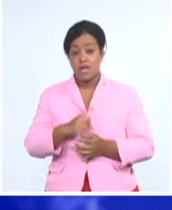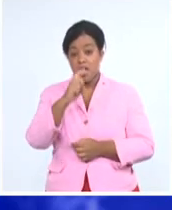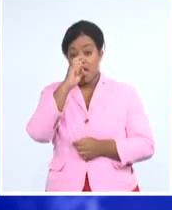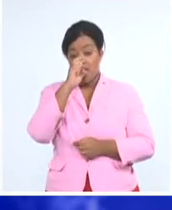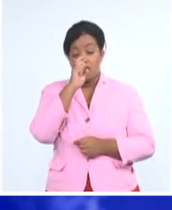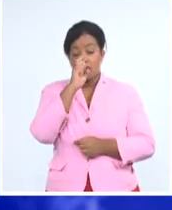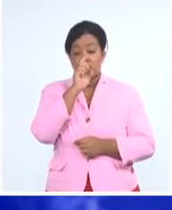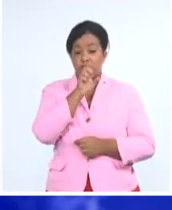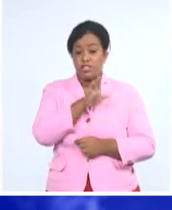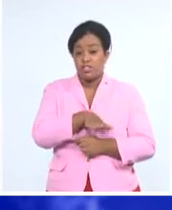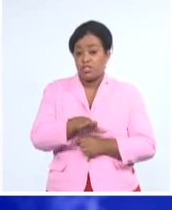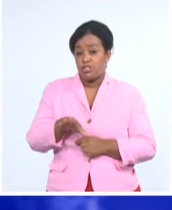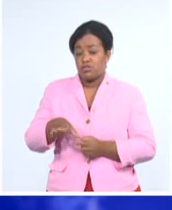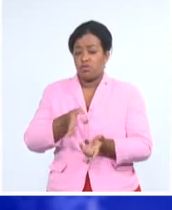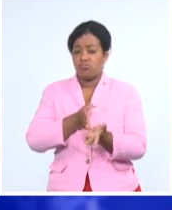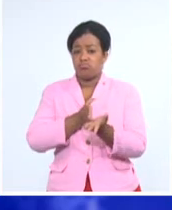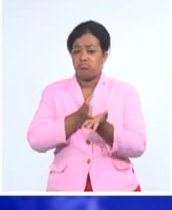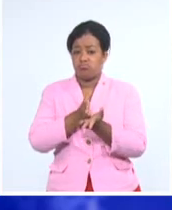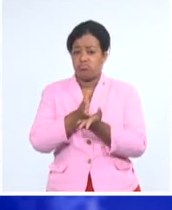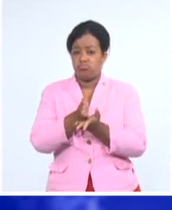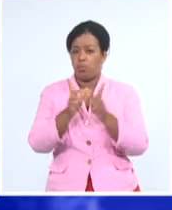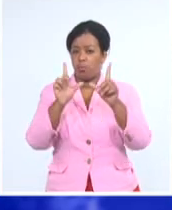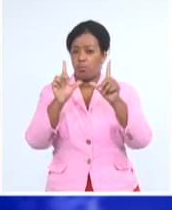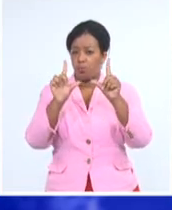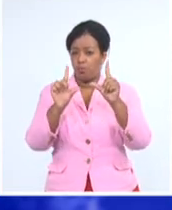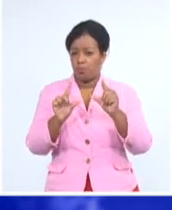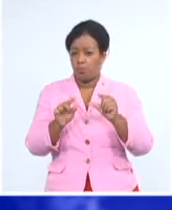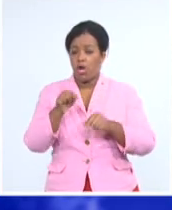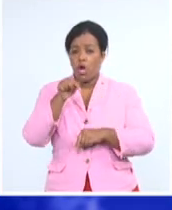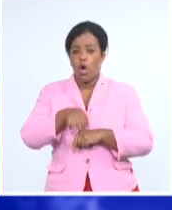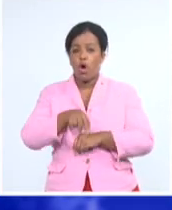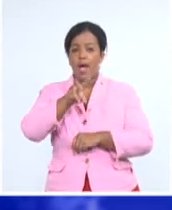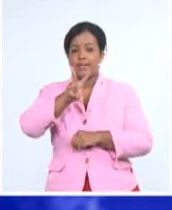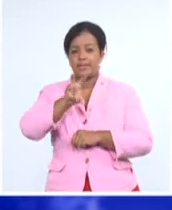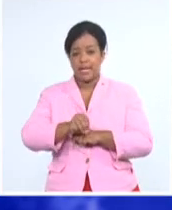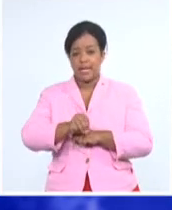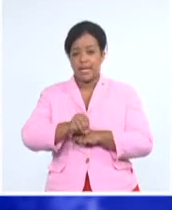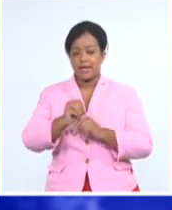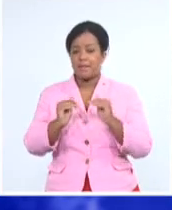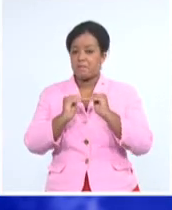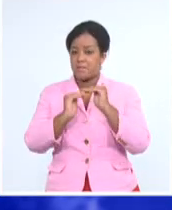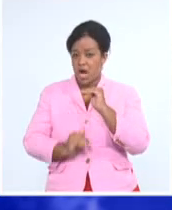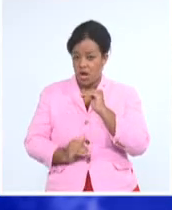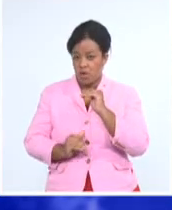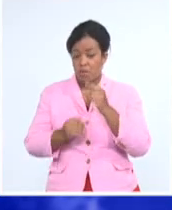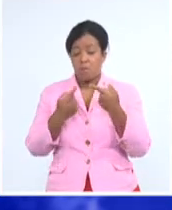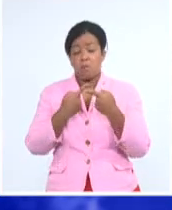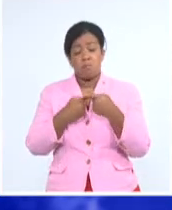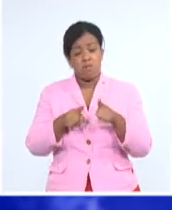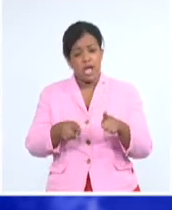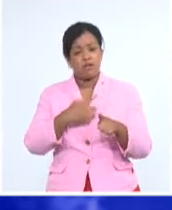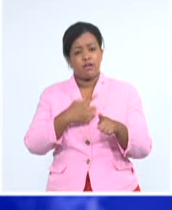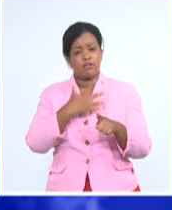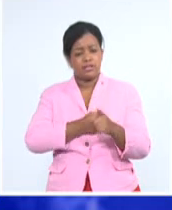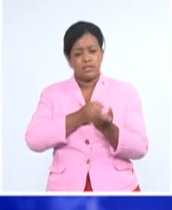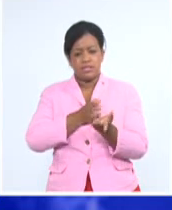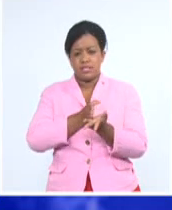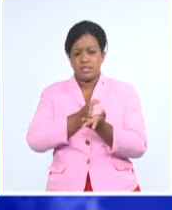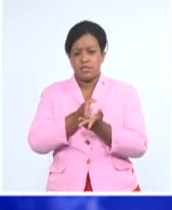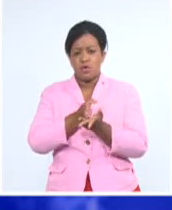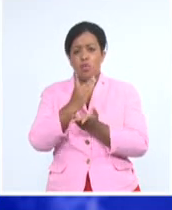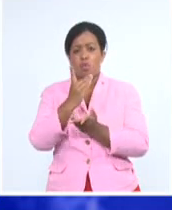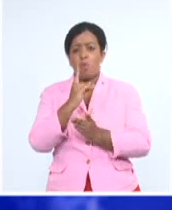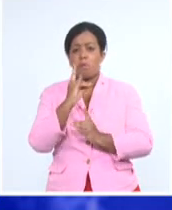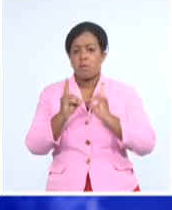continúa disminuyendo la cifra, hoy con 30 diagnósticos menos que ayer, pero lamentablemente con un recién nacido